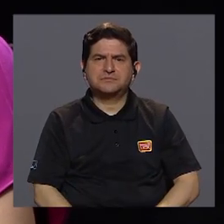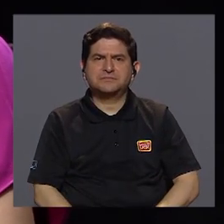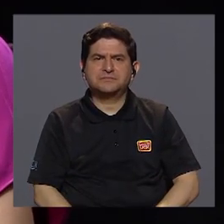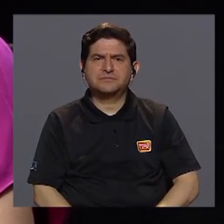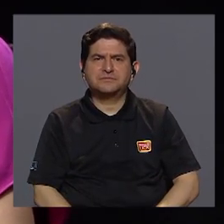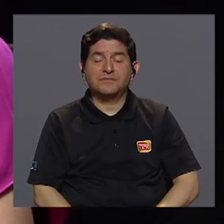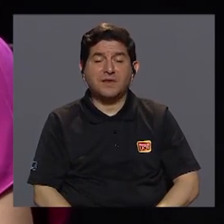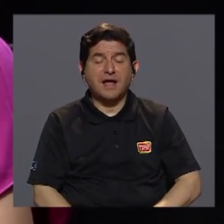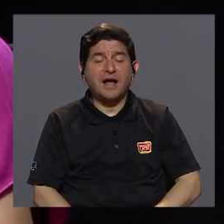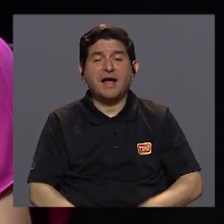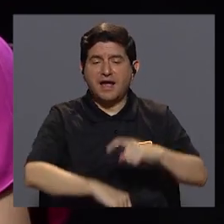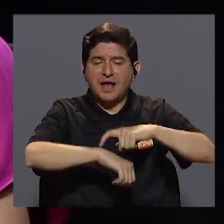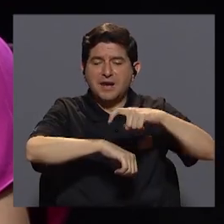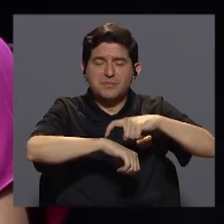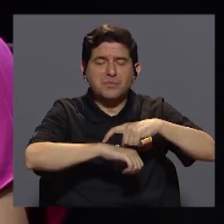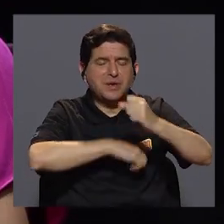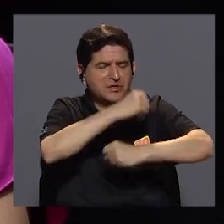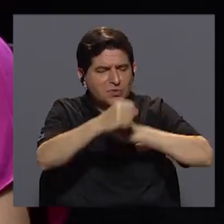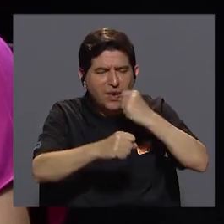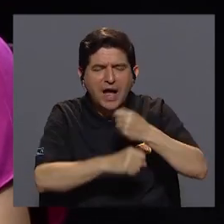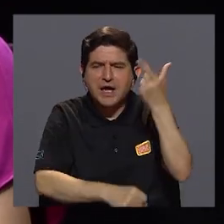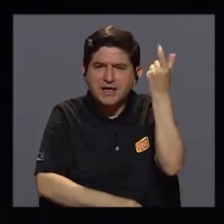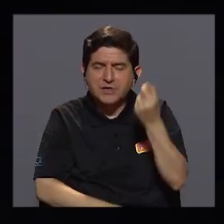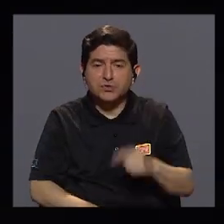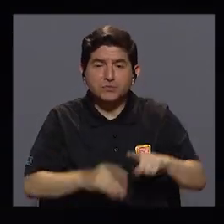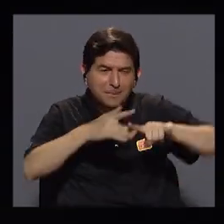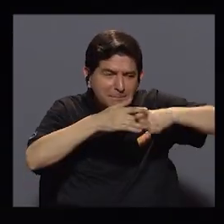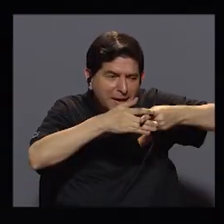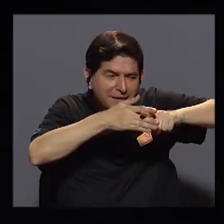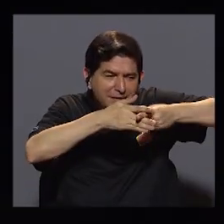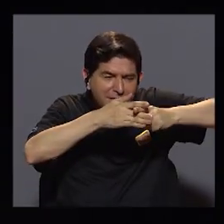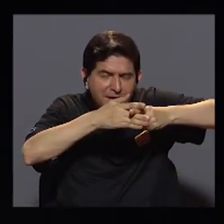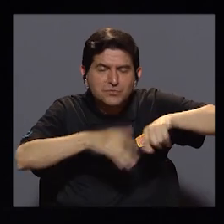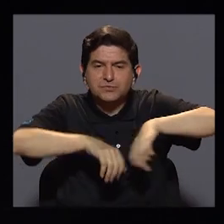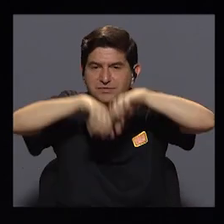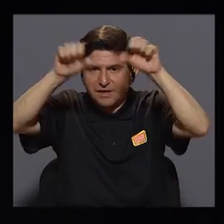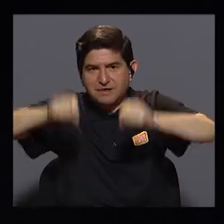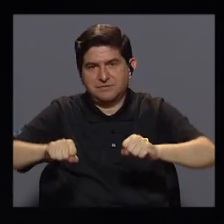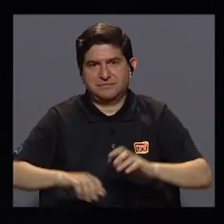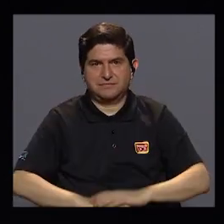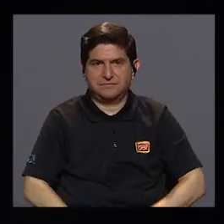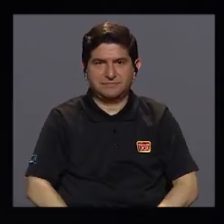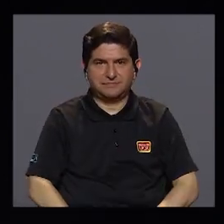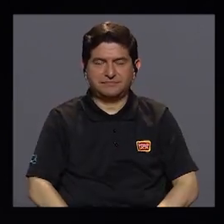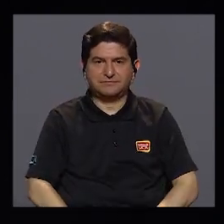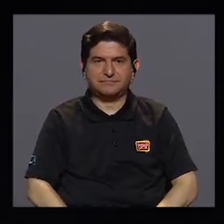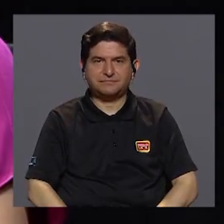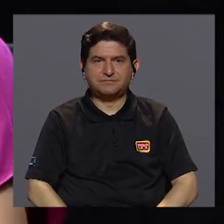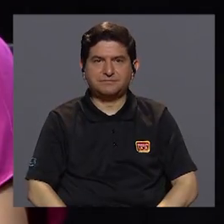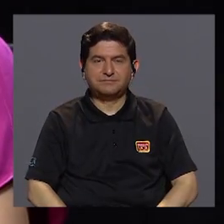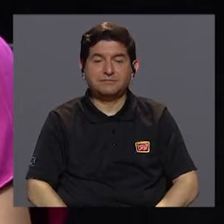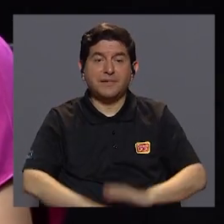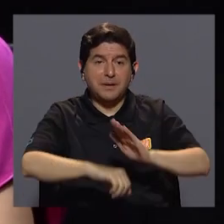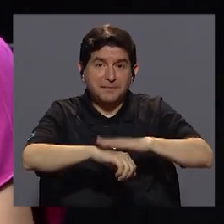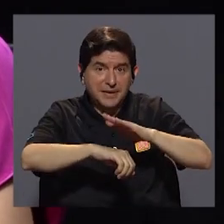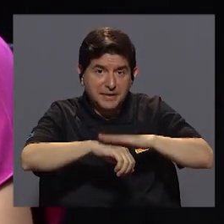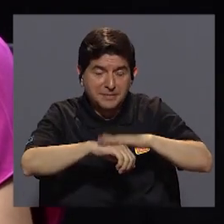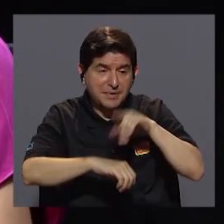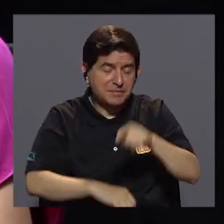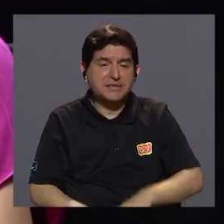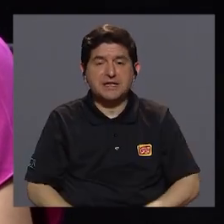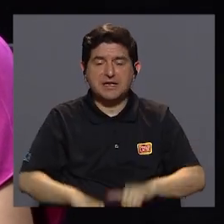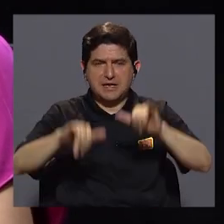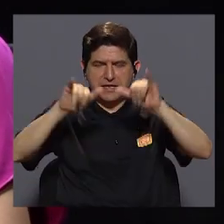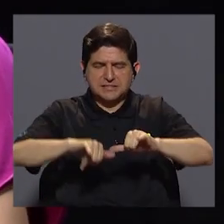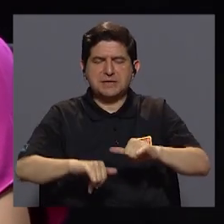edad de pensión, para poder empezar a ajustar el régimen para hacerlo ya sea estable